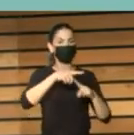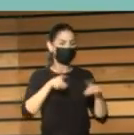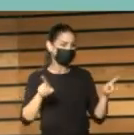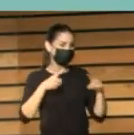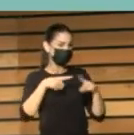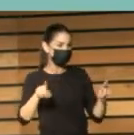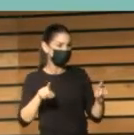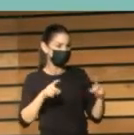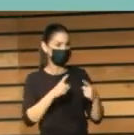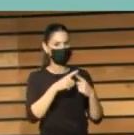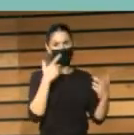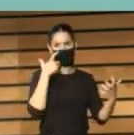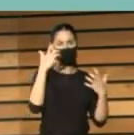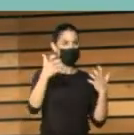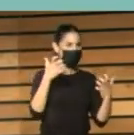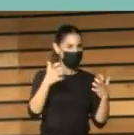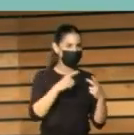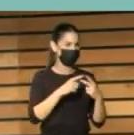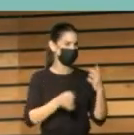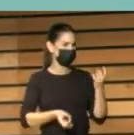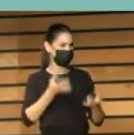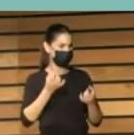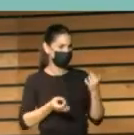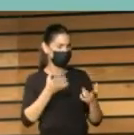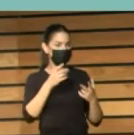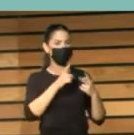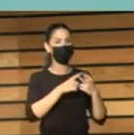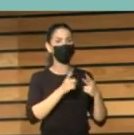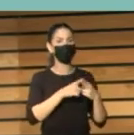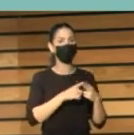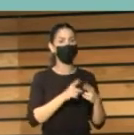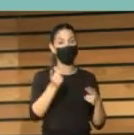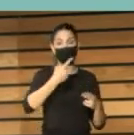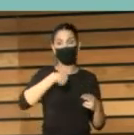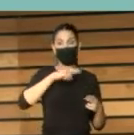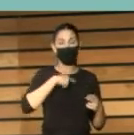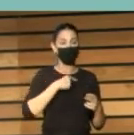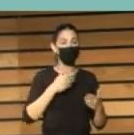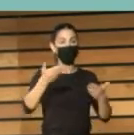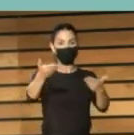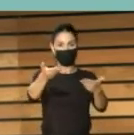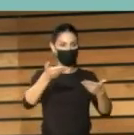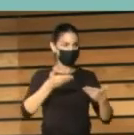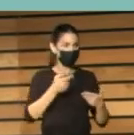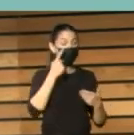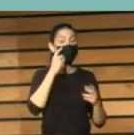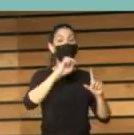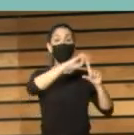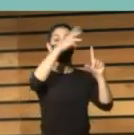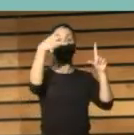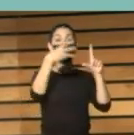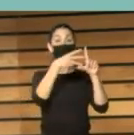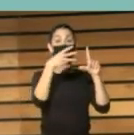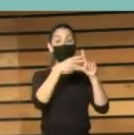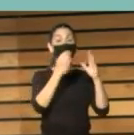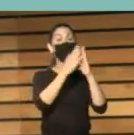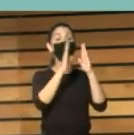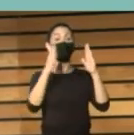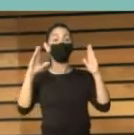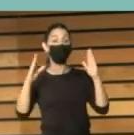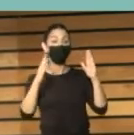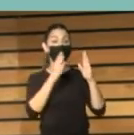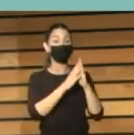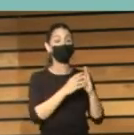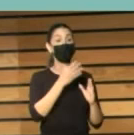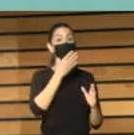artísticas, es la que creo que debe prevalecer y les invito a entrar, por supuesto, a la página web de la Biblioteca Insular del Cabildo de Gran Canaria para